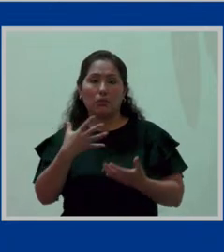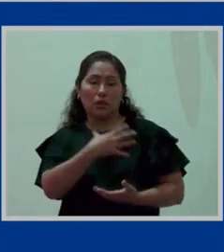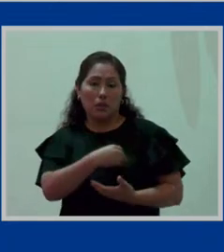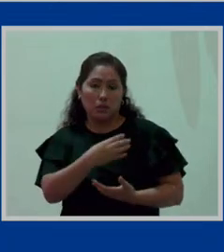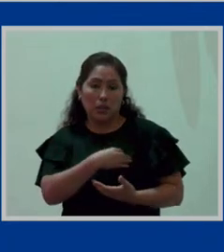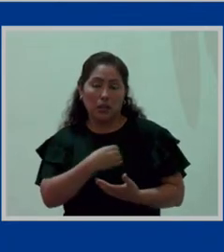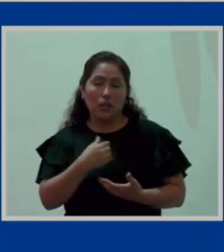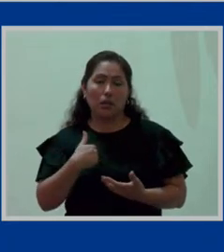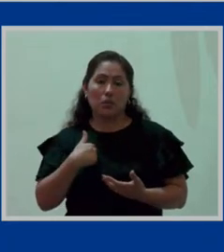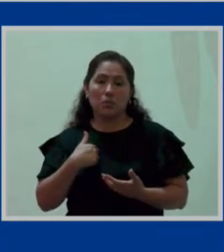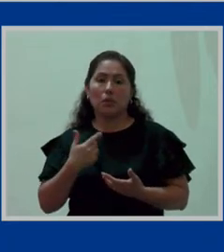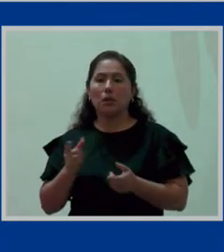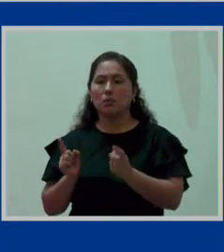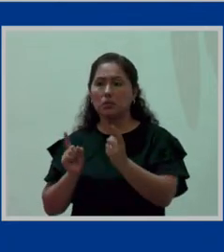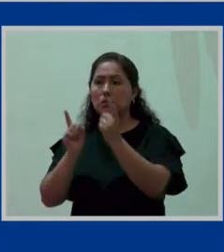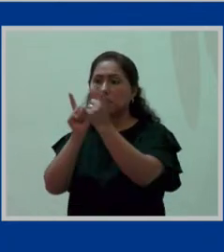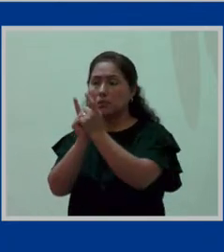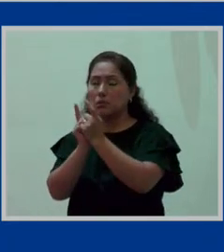me presento,